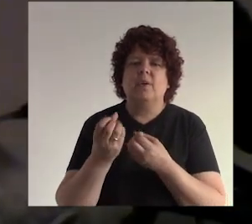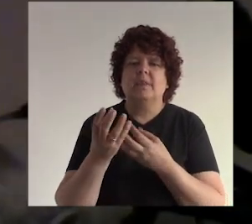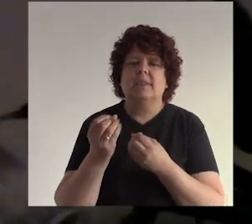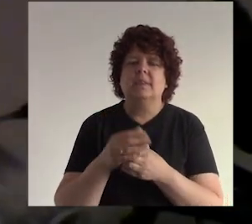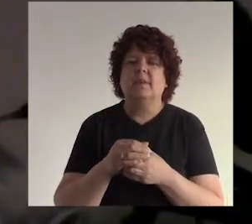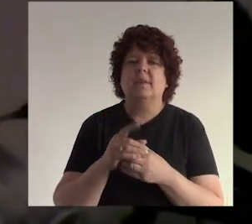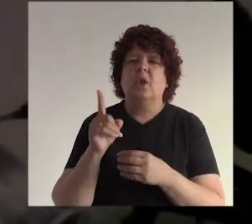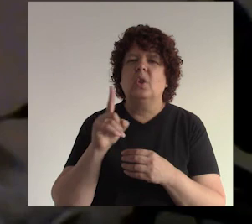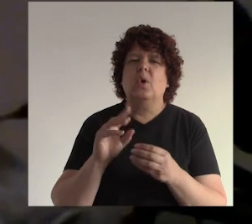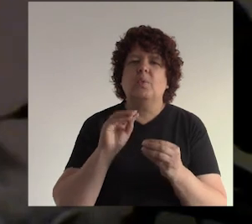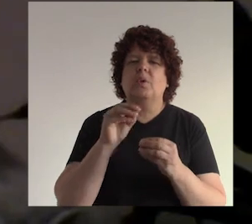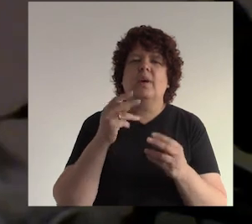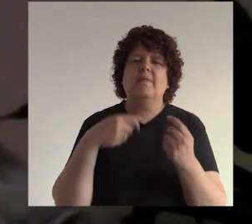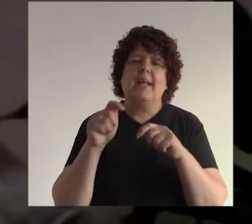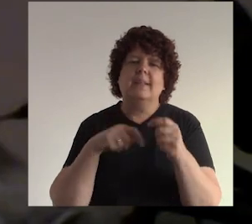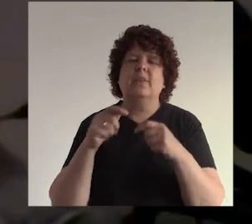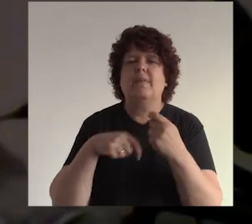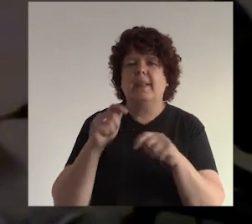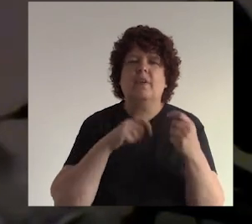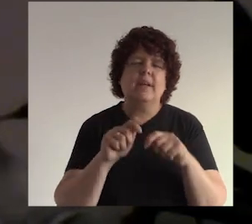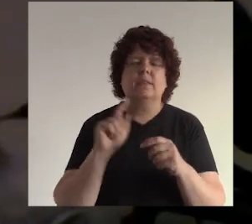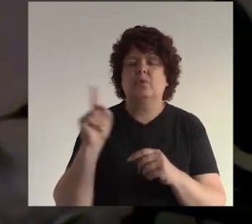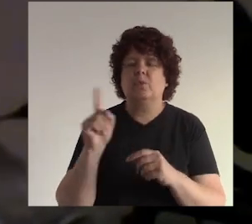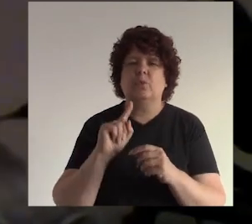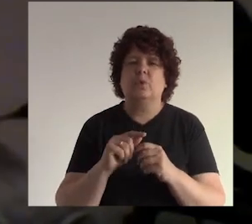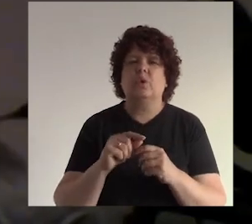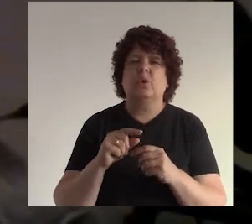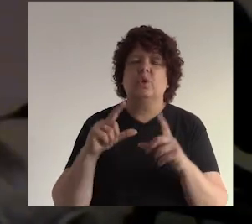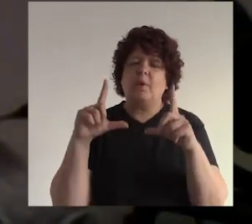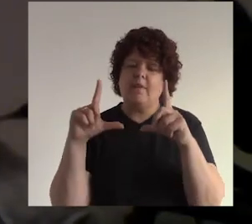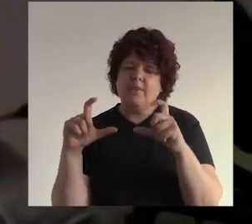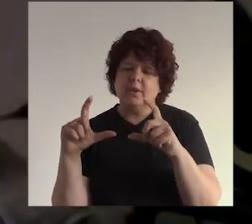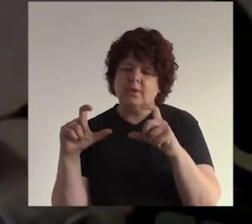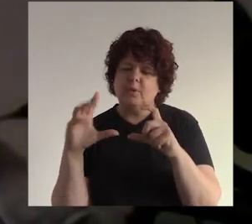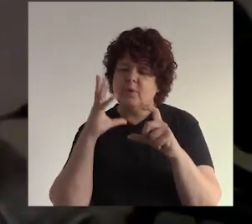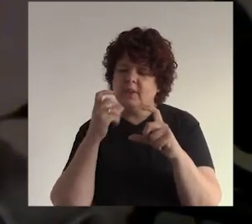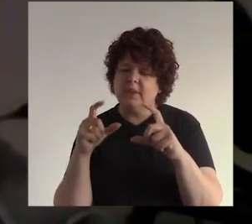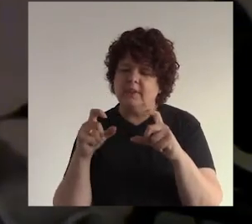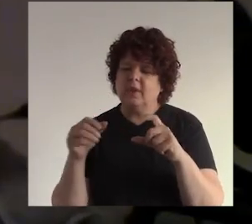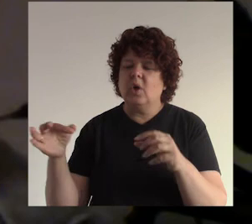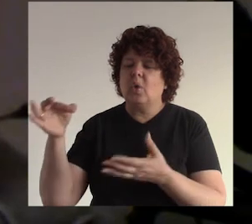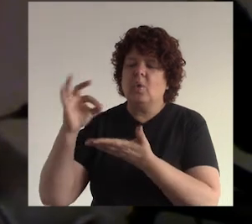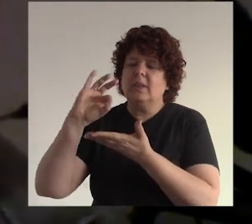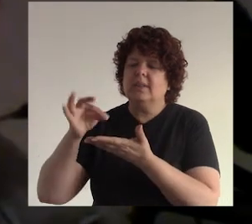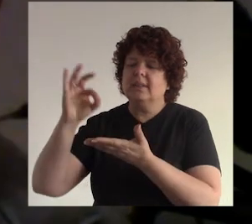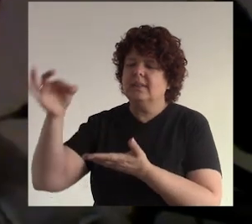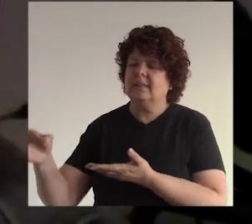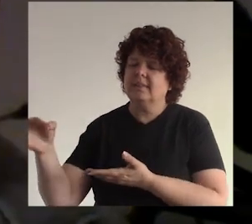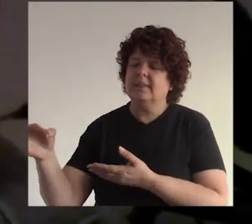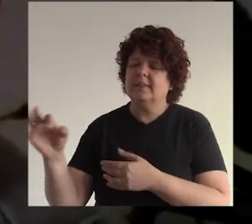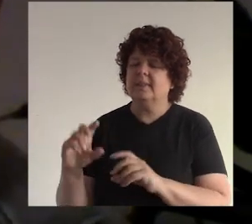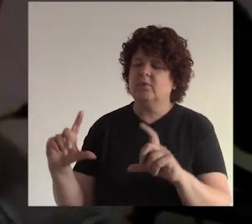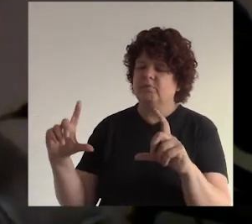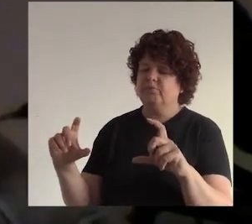ya no postees vendo vendo empanadas no tómale una foto a tu empanada con una taza de café al